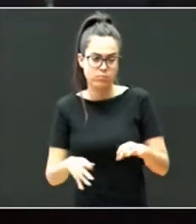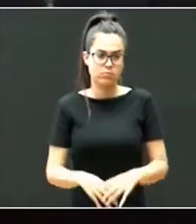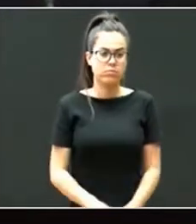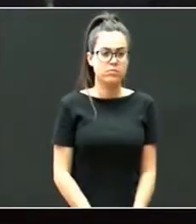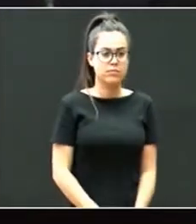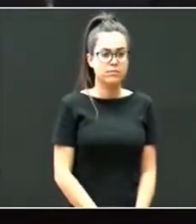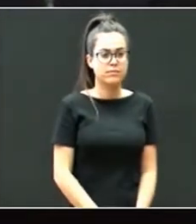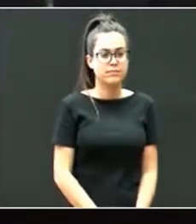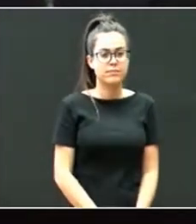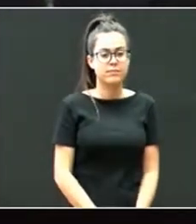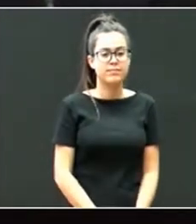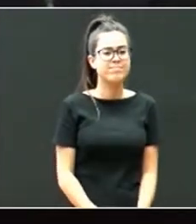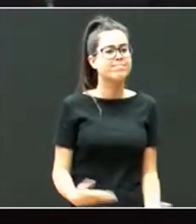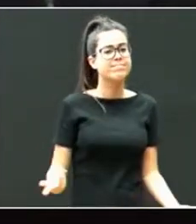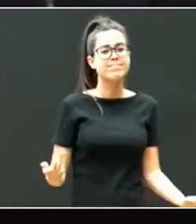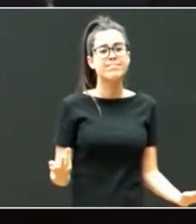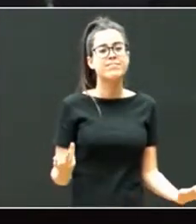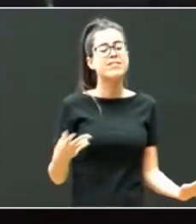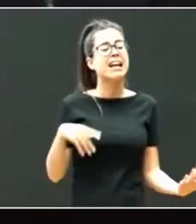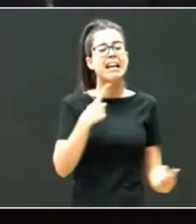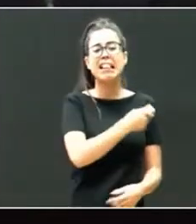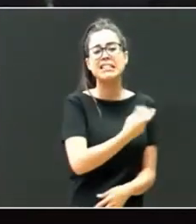¿Cuáles son las necesidades y los desafíos?